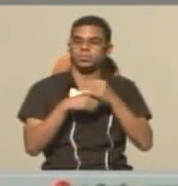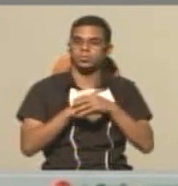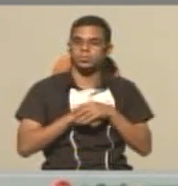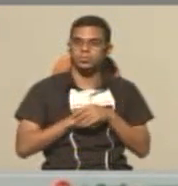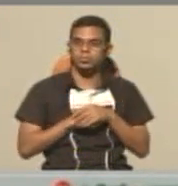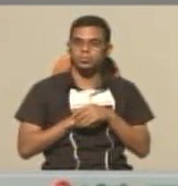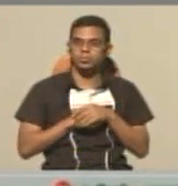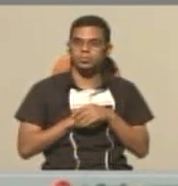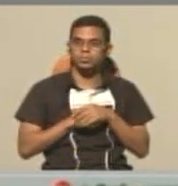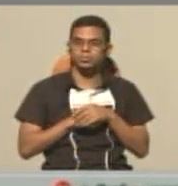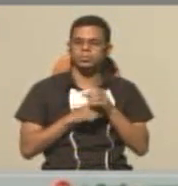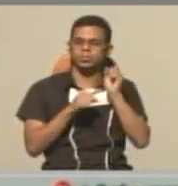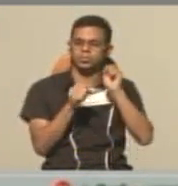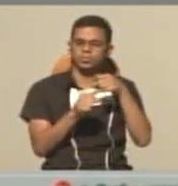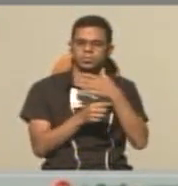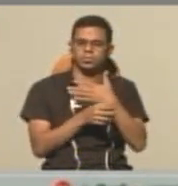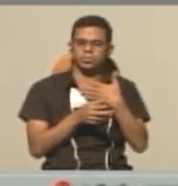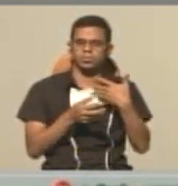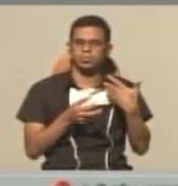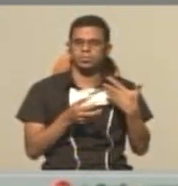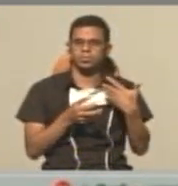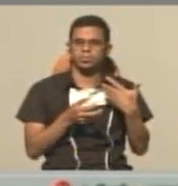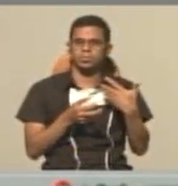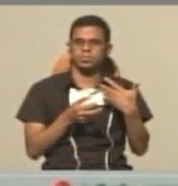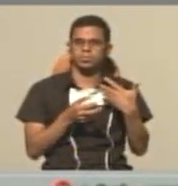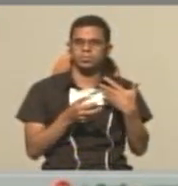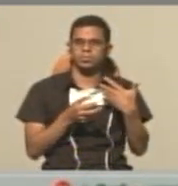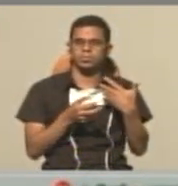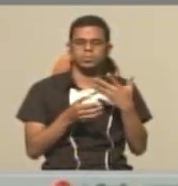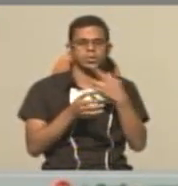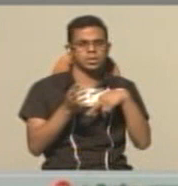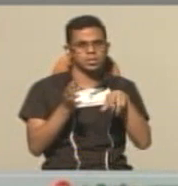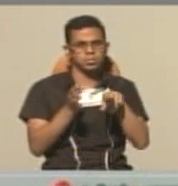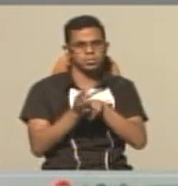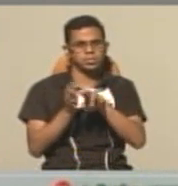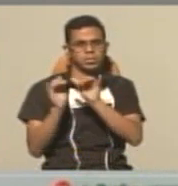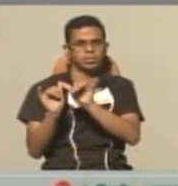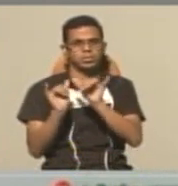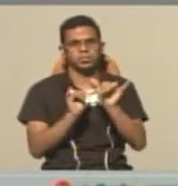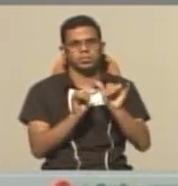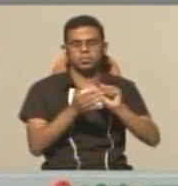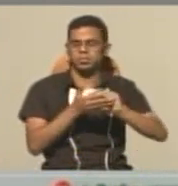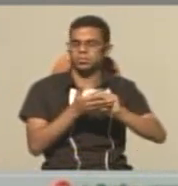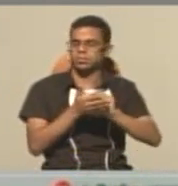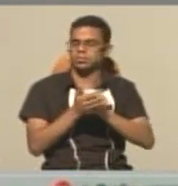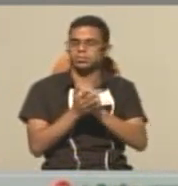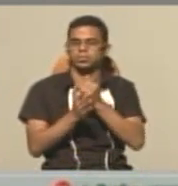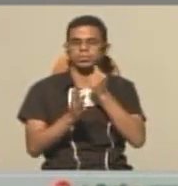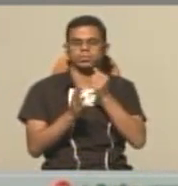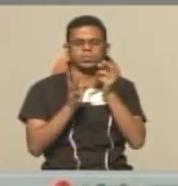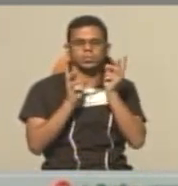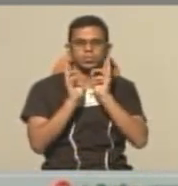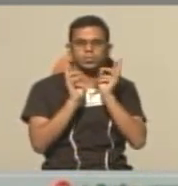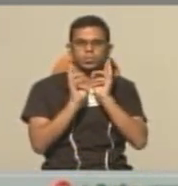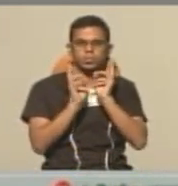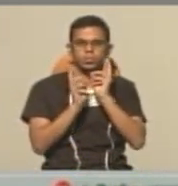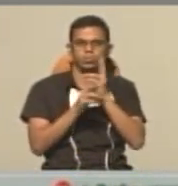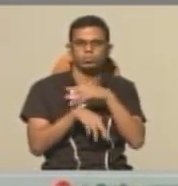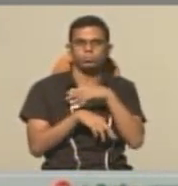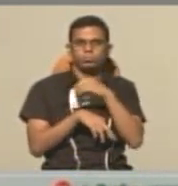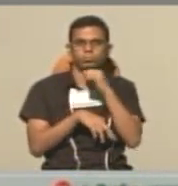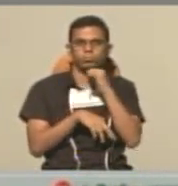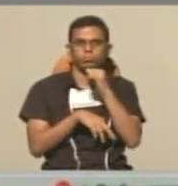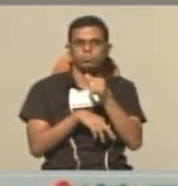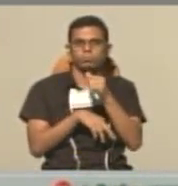Si queremos, podemos repetir la operación para eliminar cualquier ruido que no